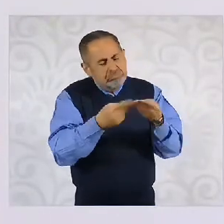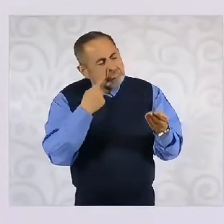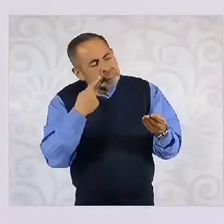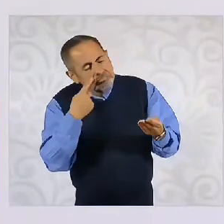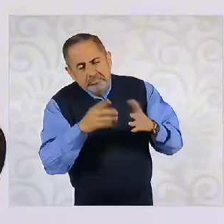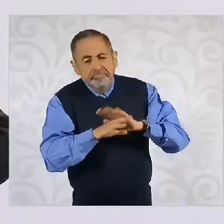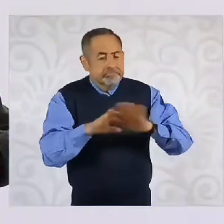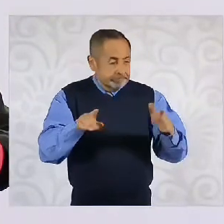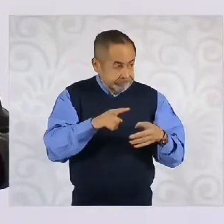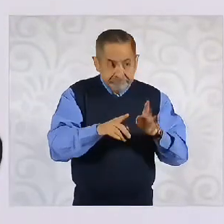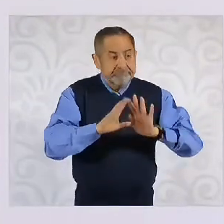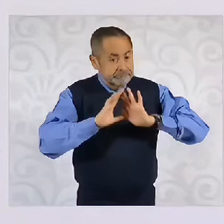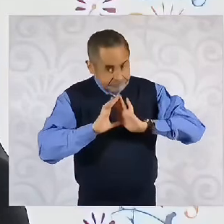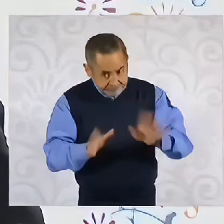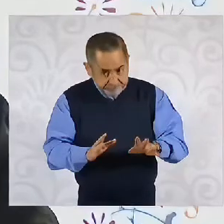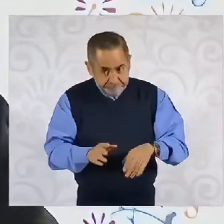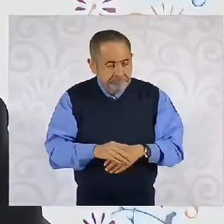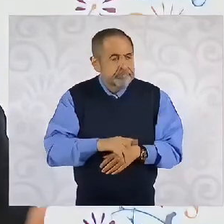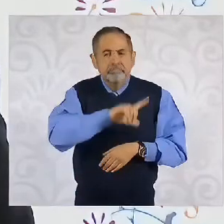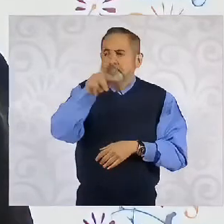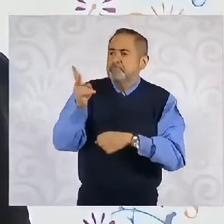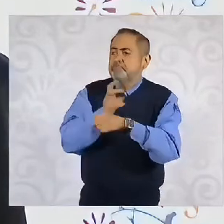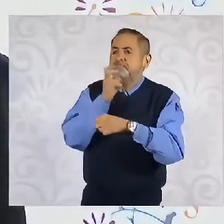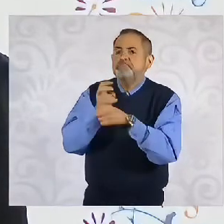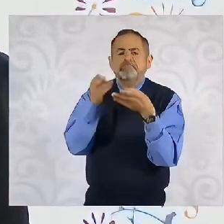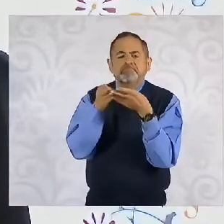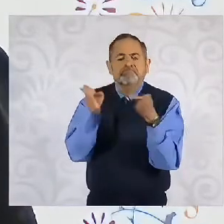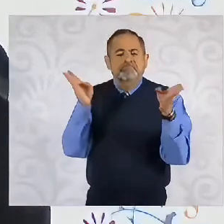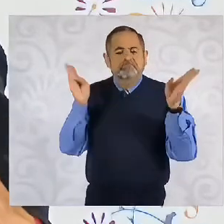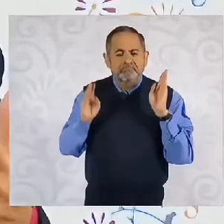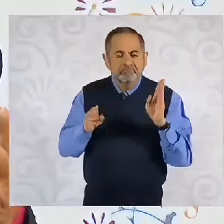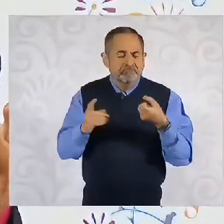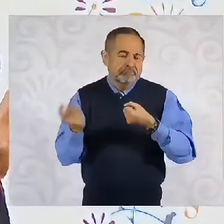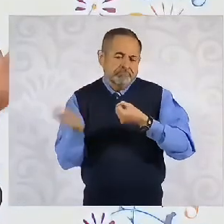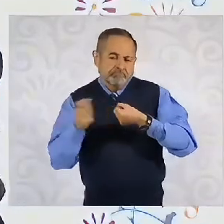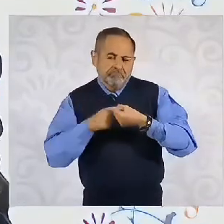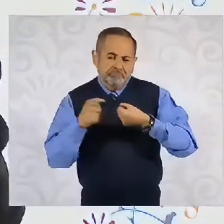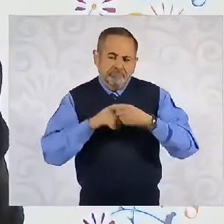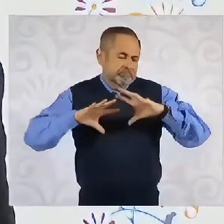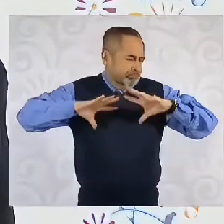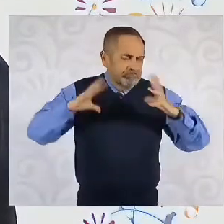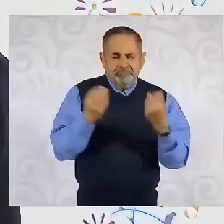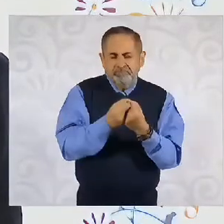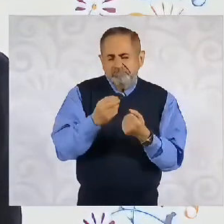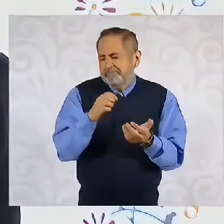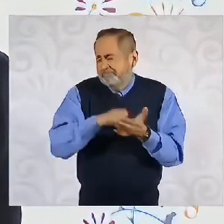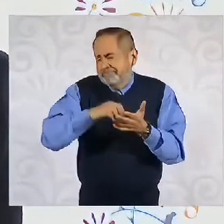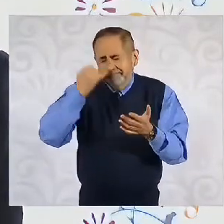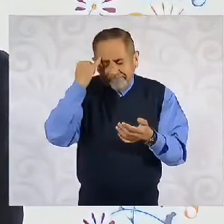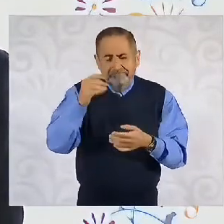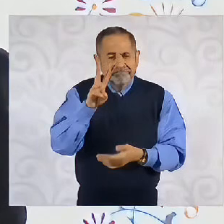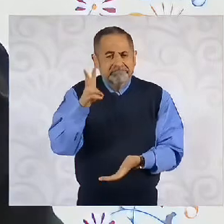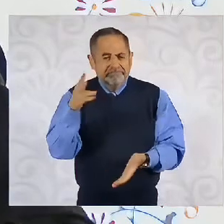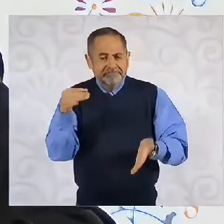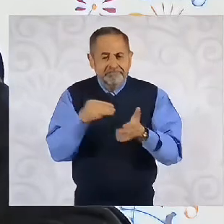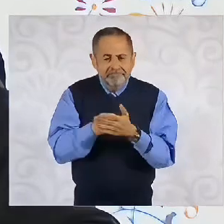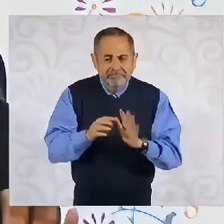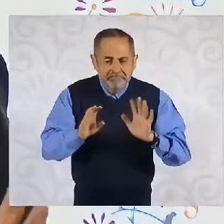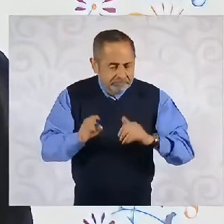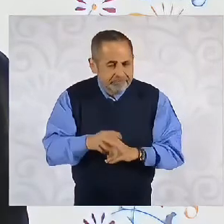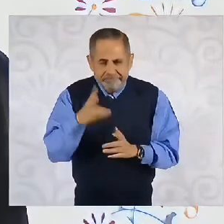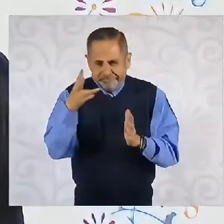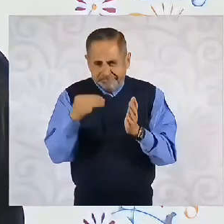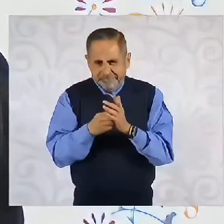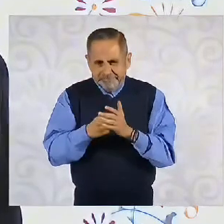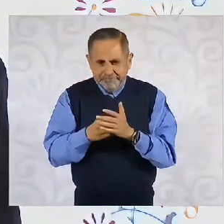Ya que viene eso, entonces se abre una convocatoria. Se inscriben tres mil, supongamos. De esos tres